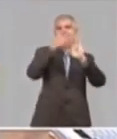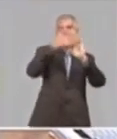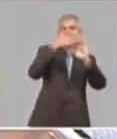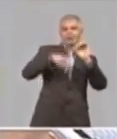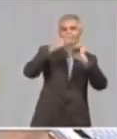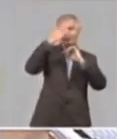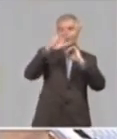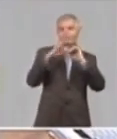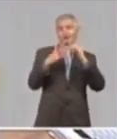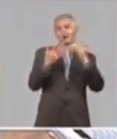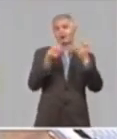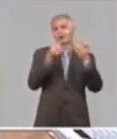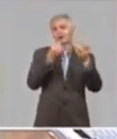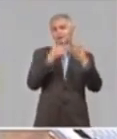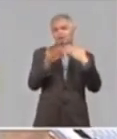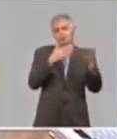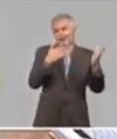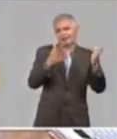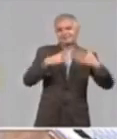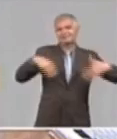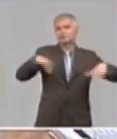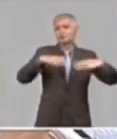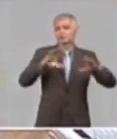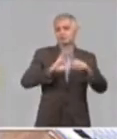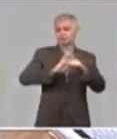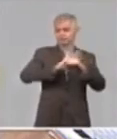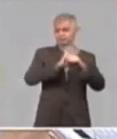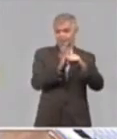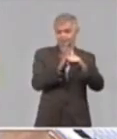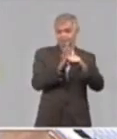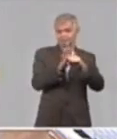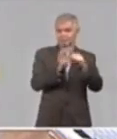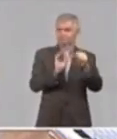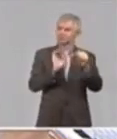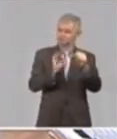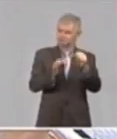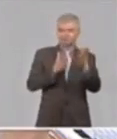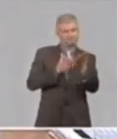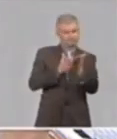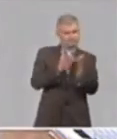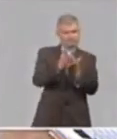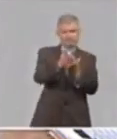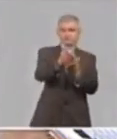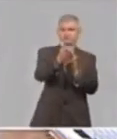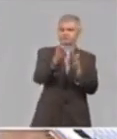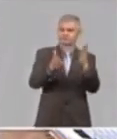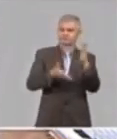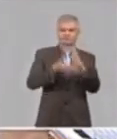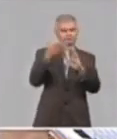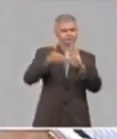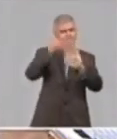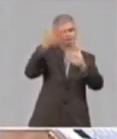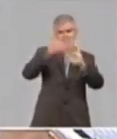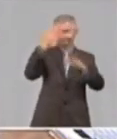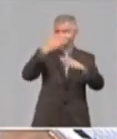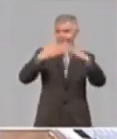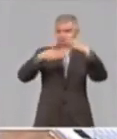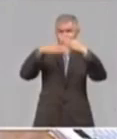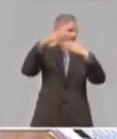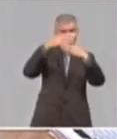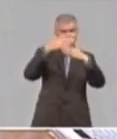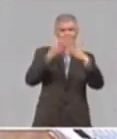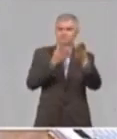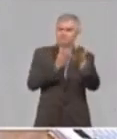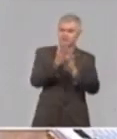situación creada, mantienen su ejecución. Se continúa priorizando la